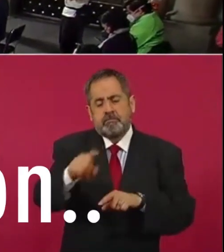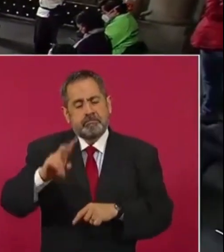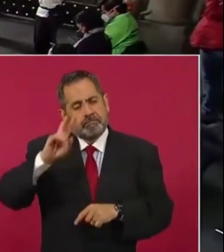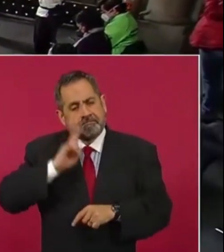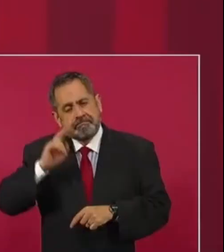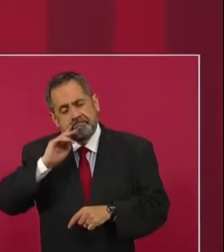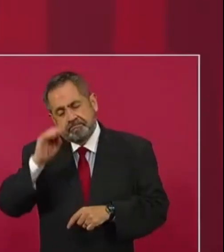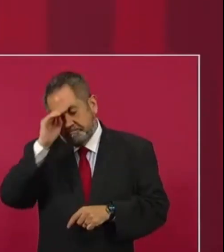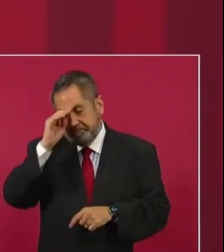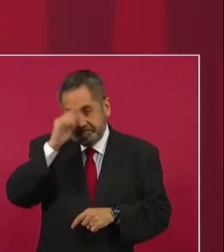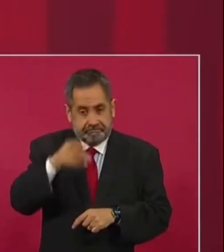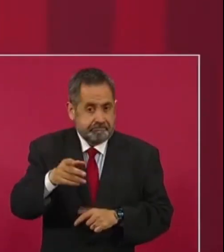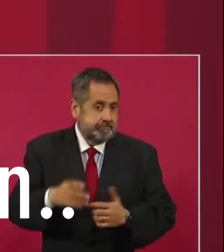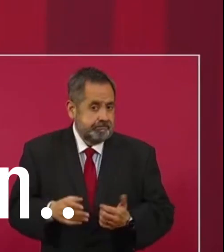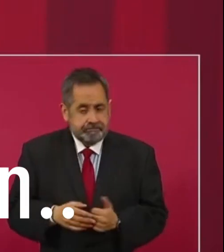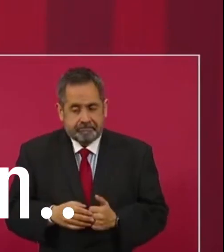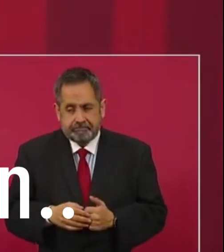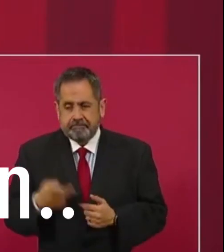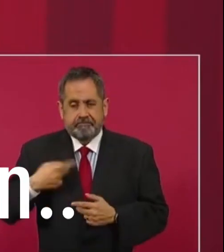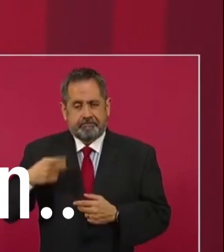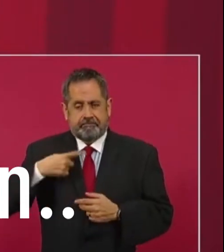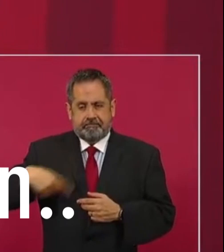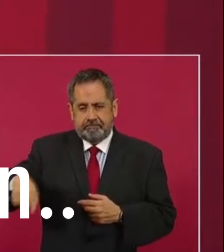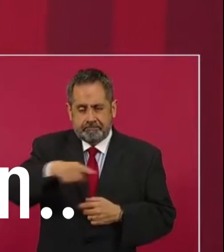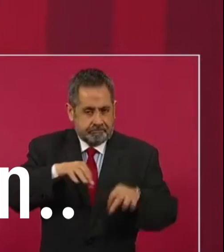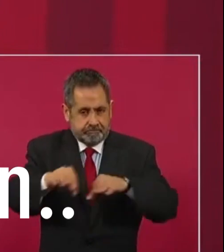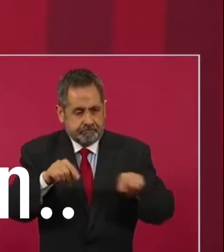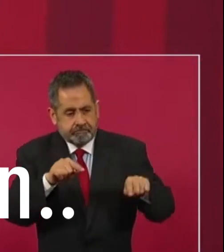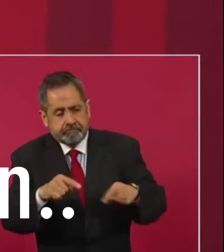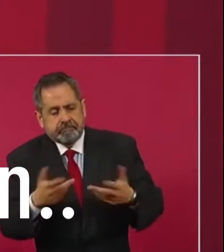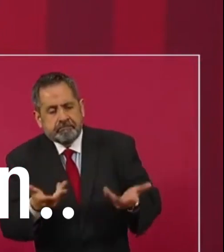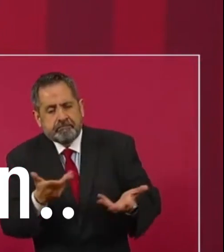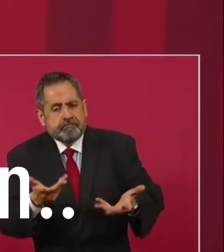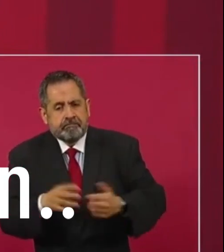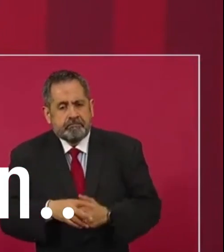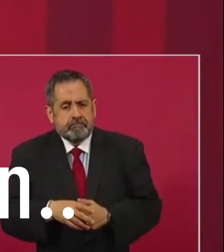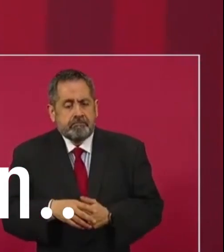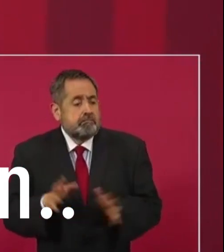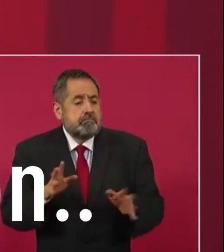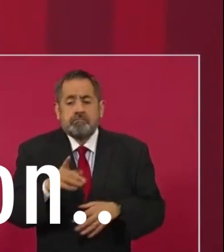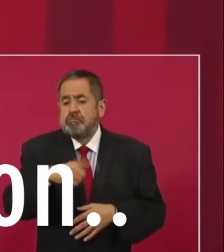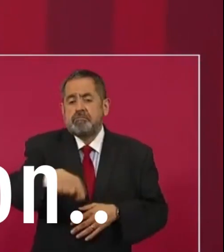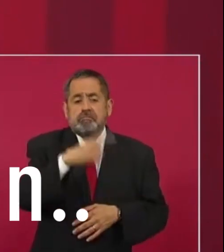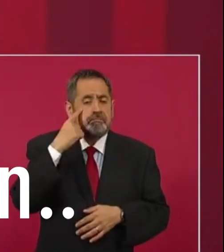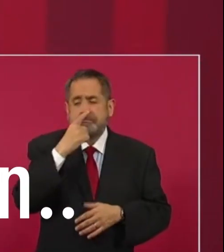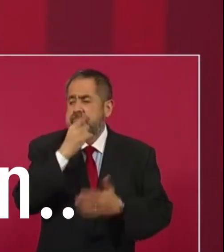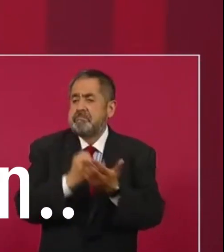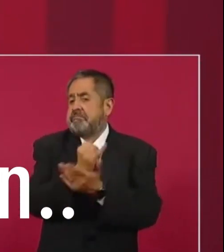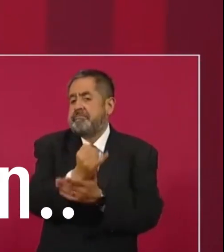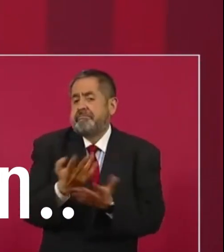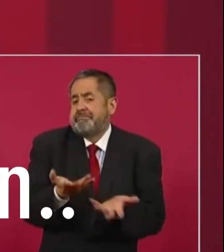trabajadores. Y ellos son los que van a decidir.